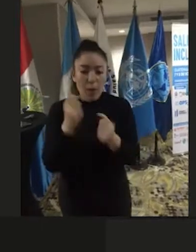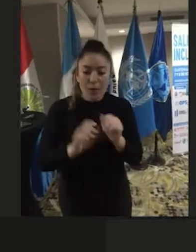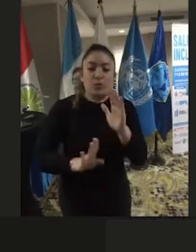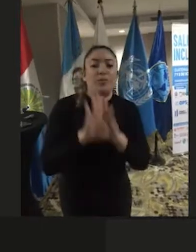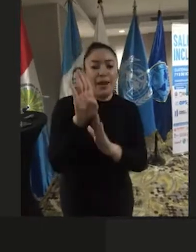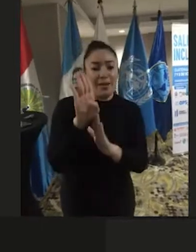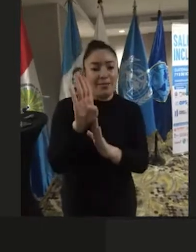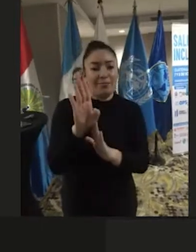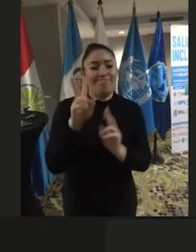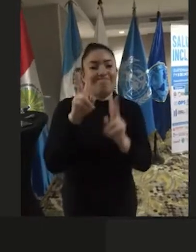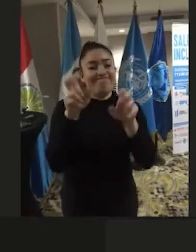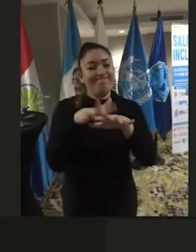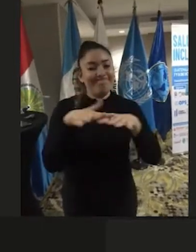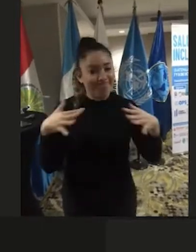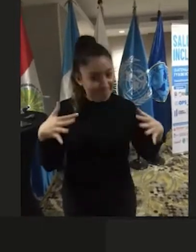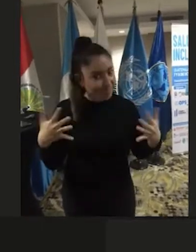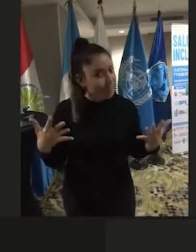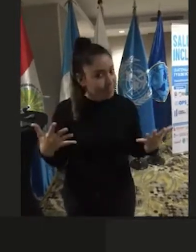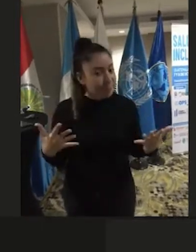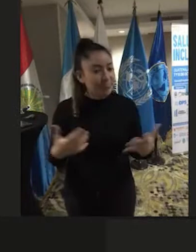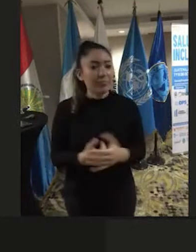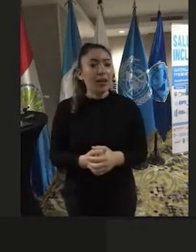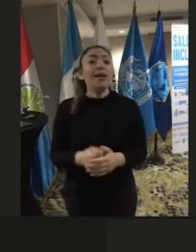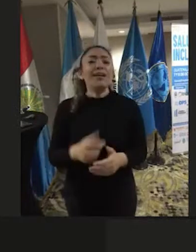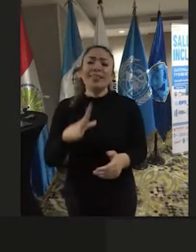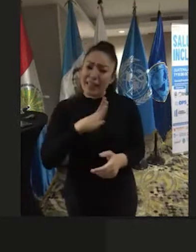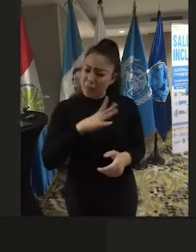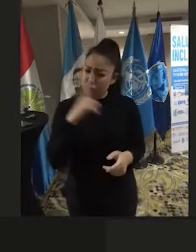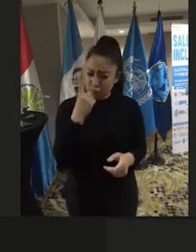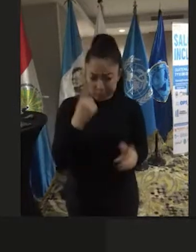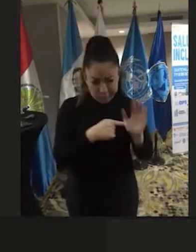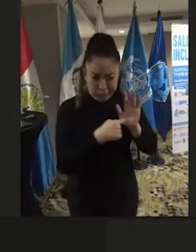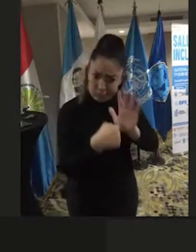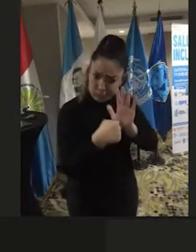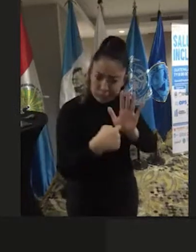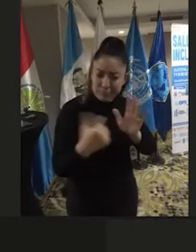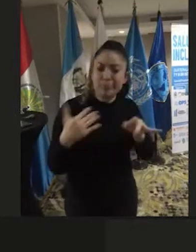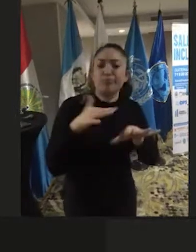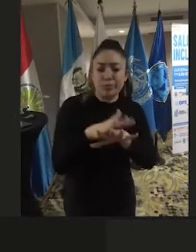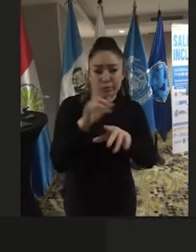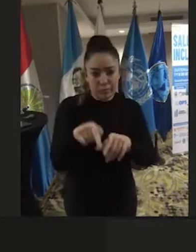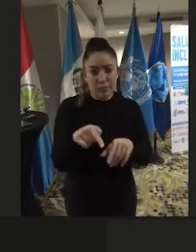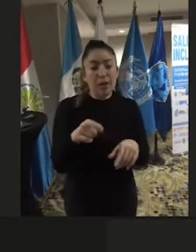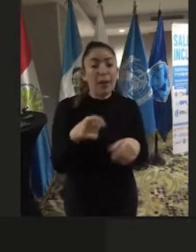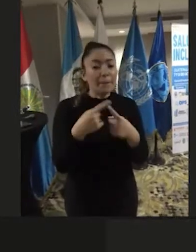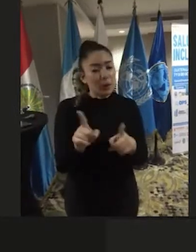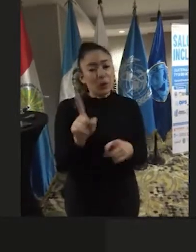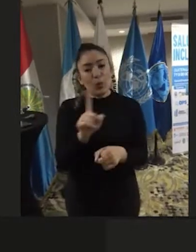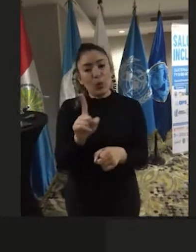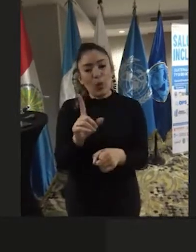la exclusión. que tengamos nuestras diferencias, pero no nos